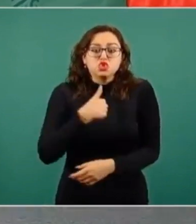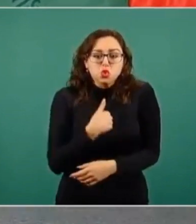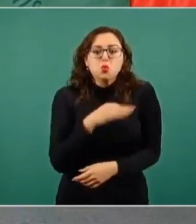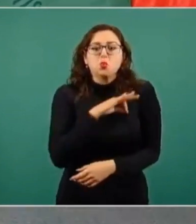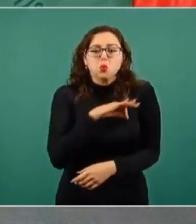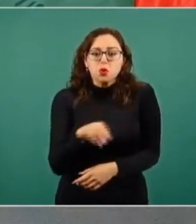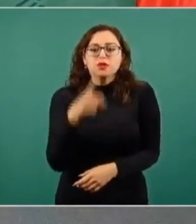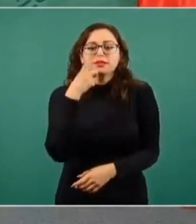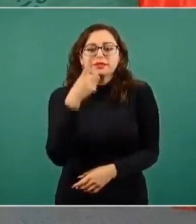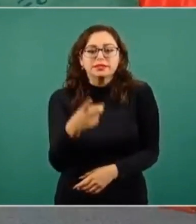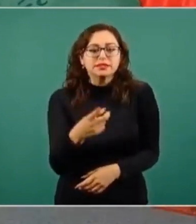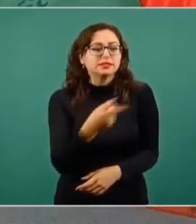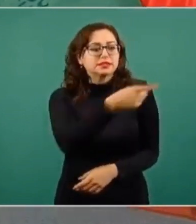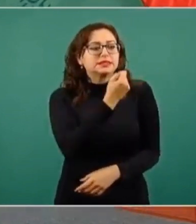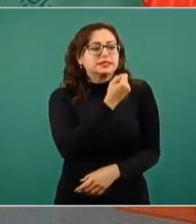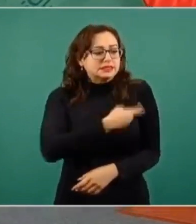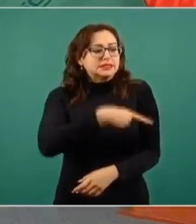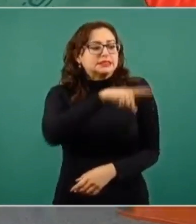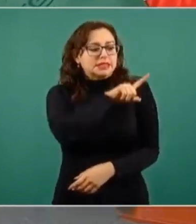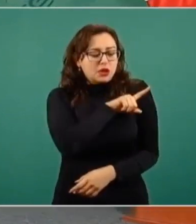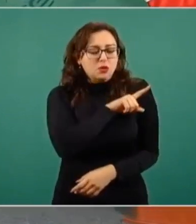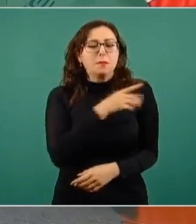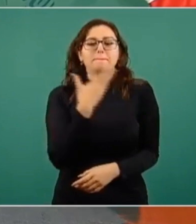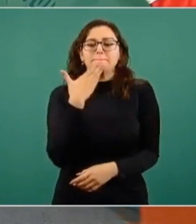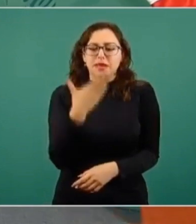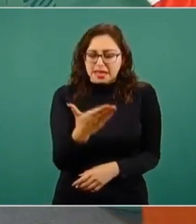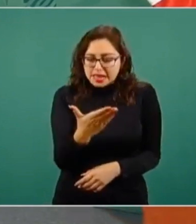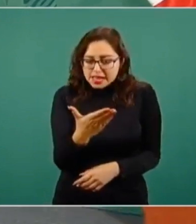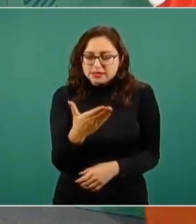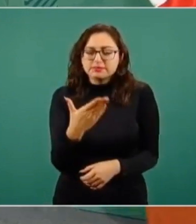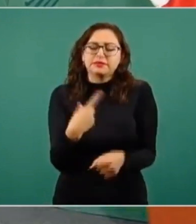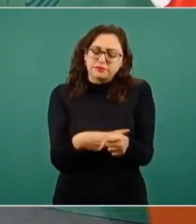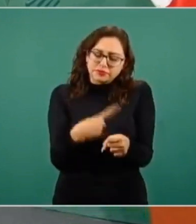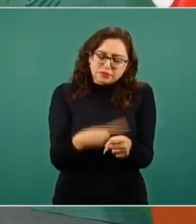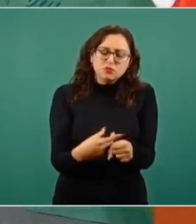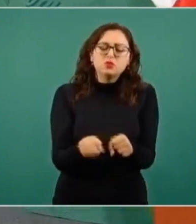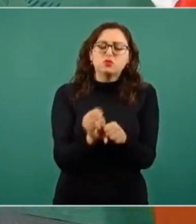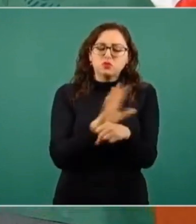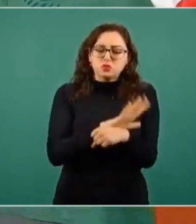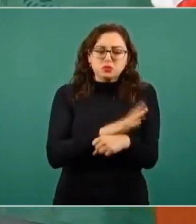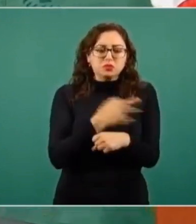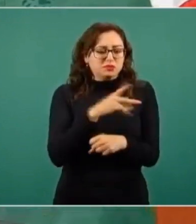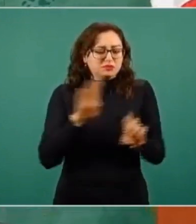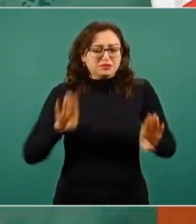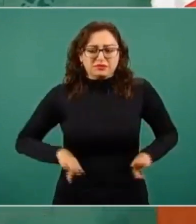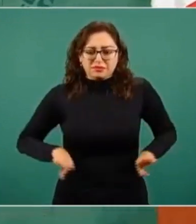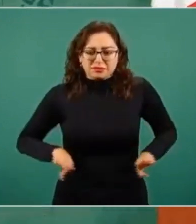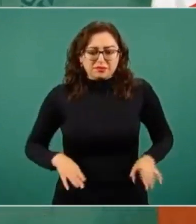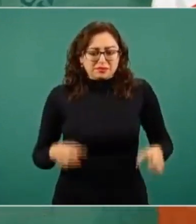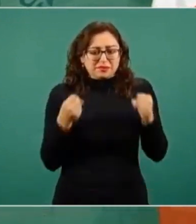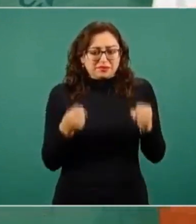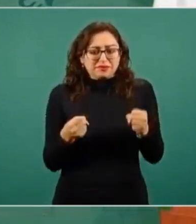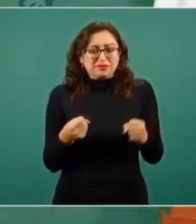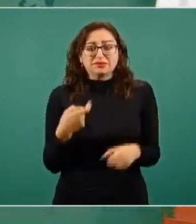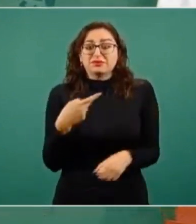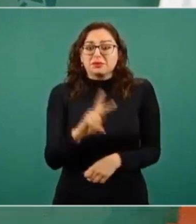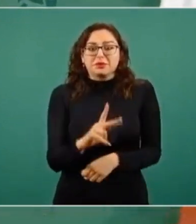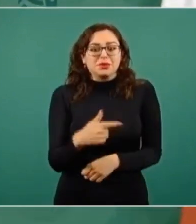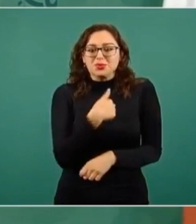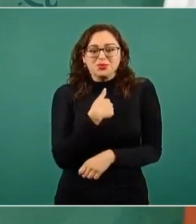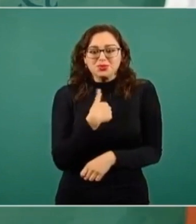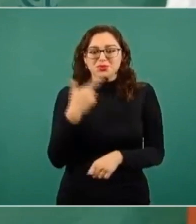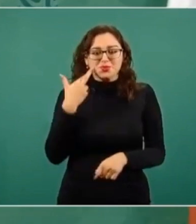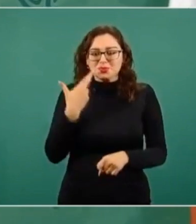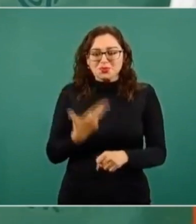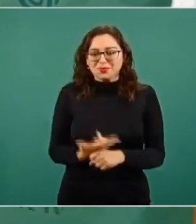obviamente con el tema del COVID y su fortaleza, pero yo preferiría realmente que no me toca a mí, sino en la